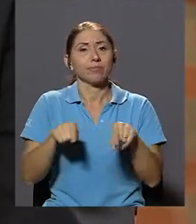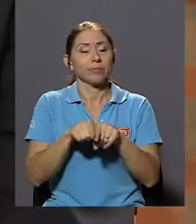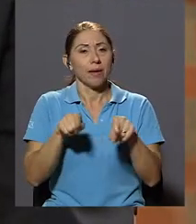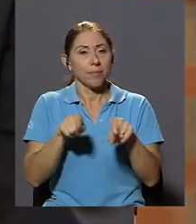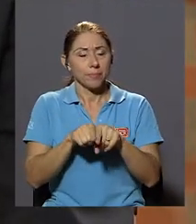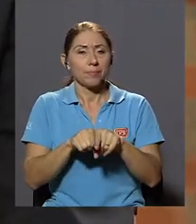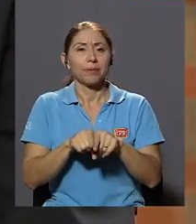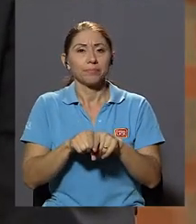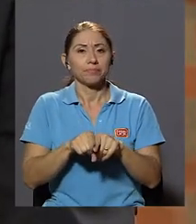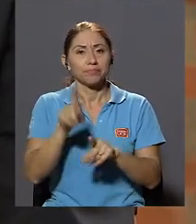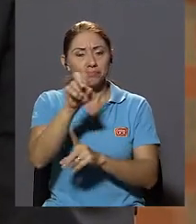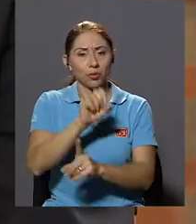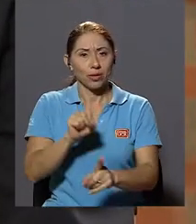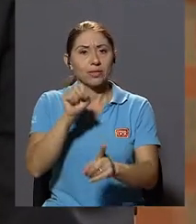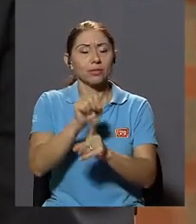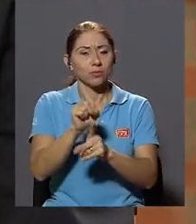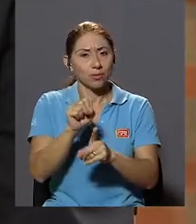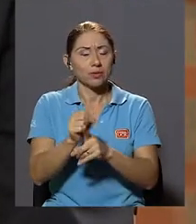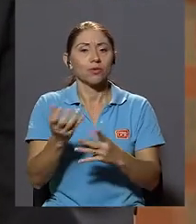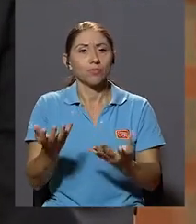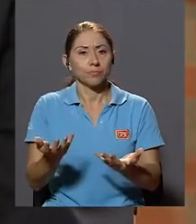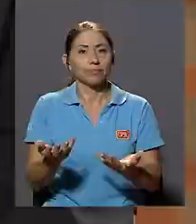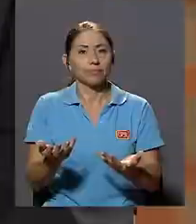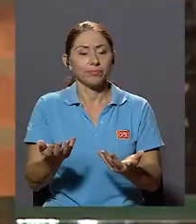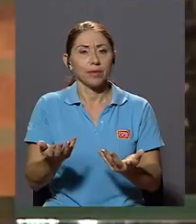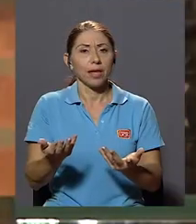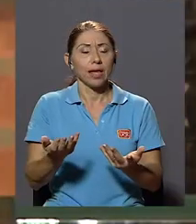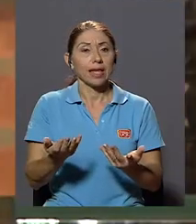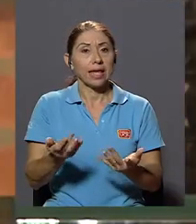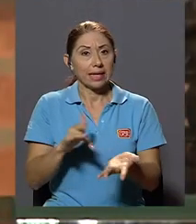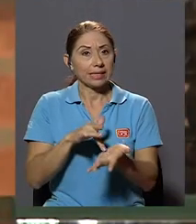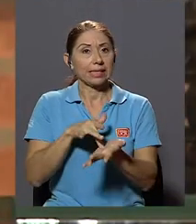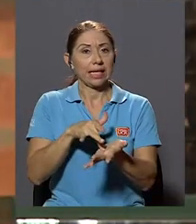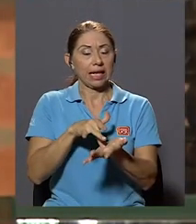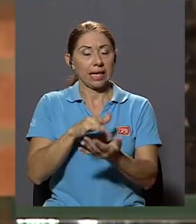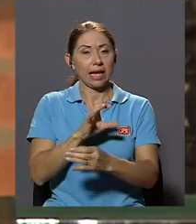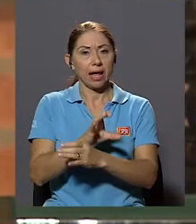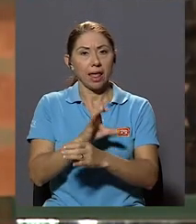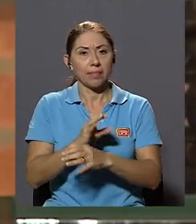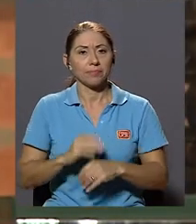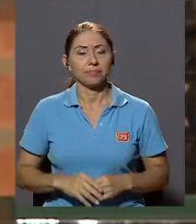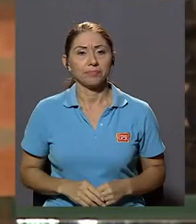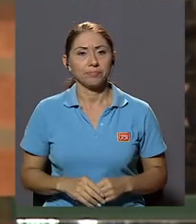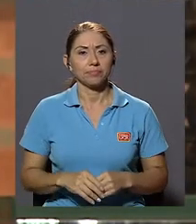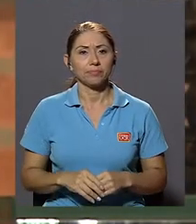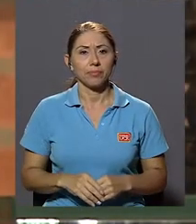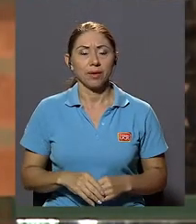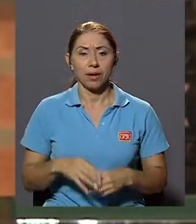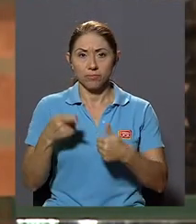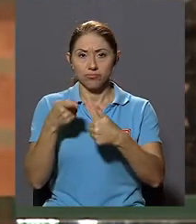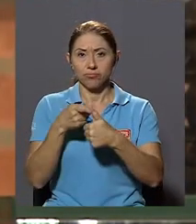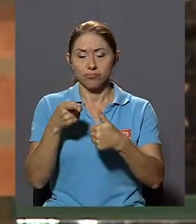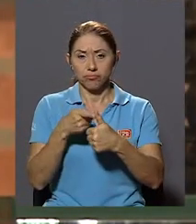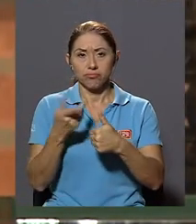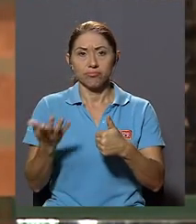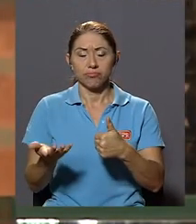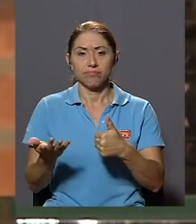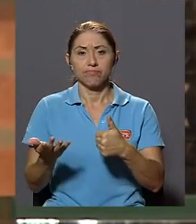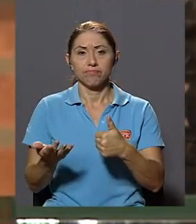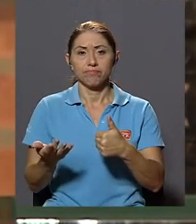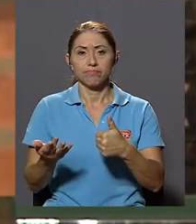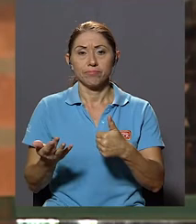Una situación que yo diría que es delicada En primer lugar,